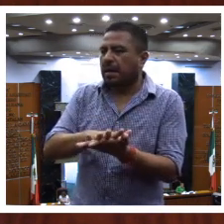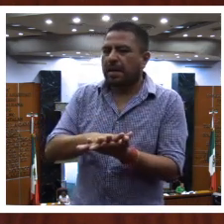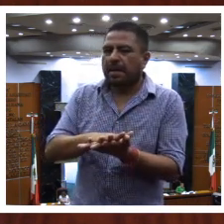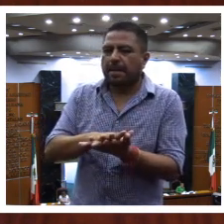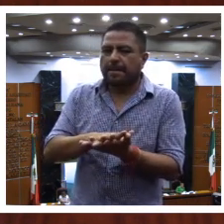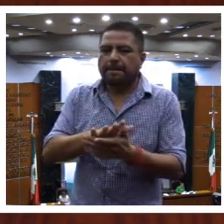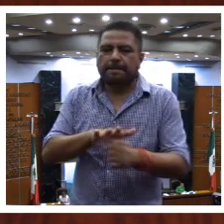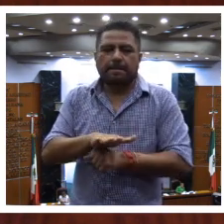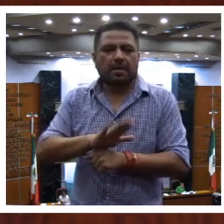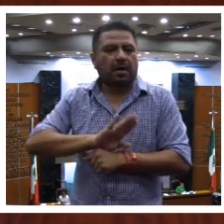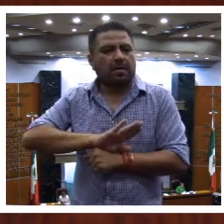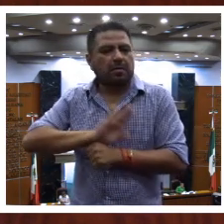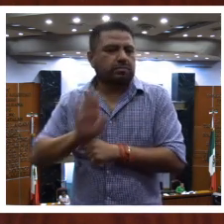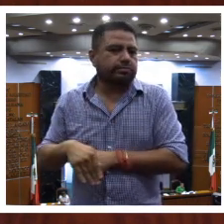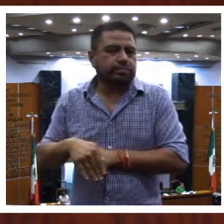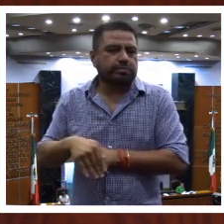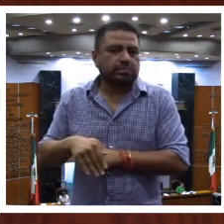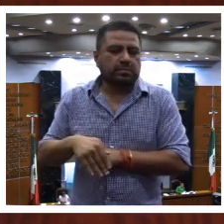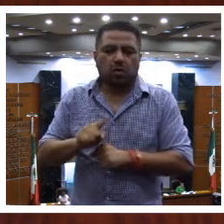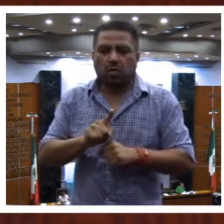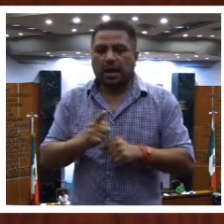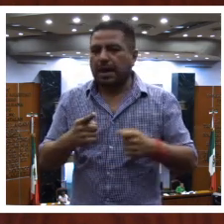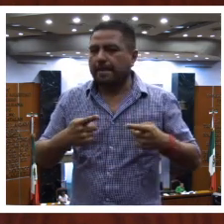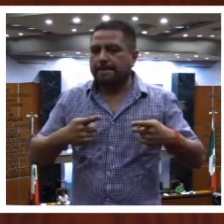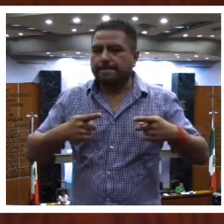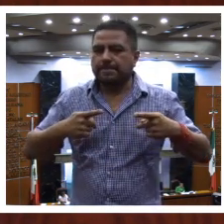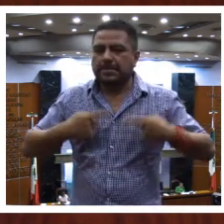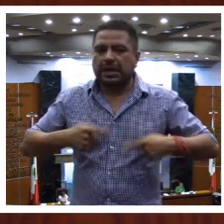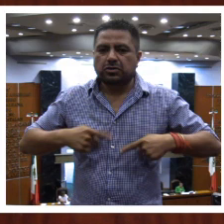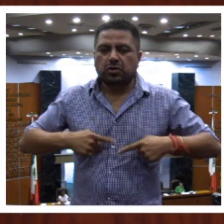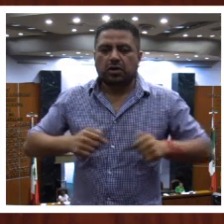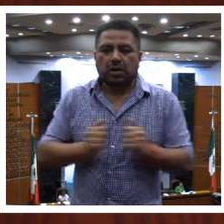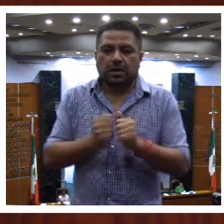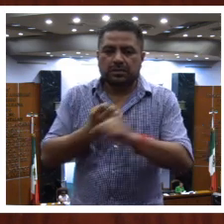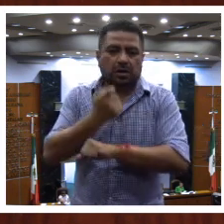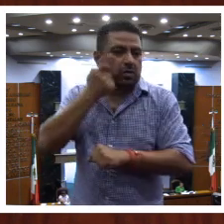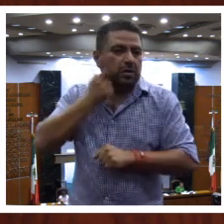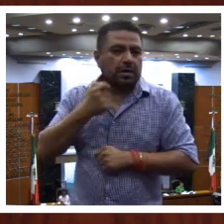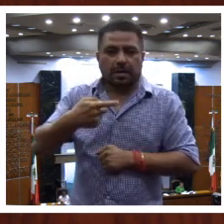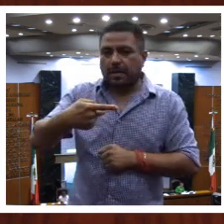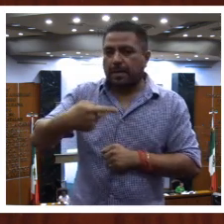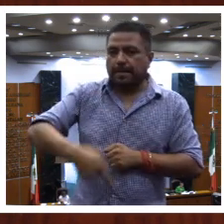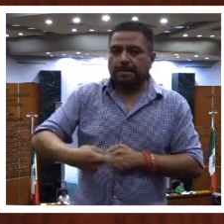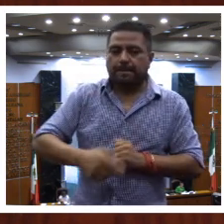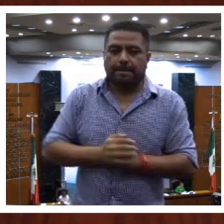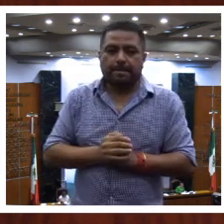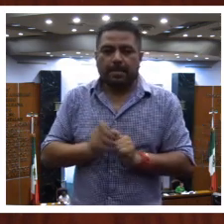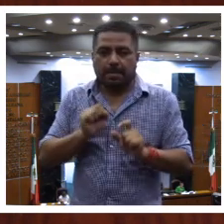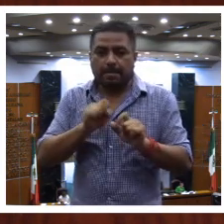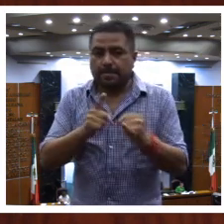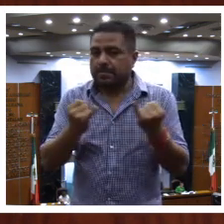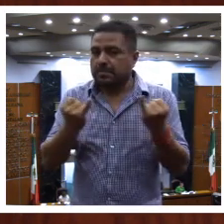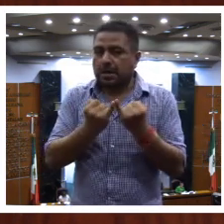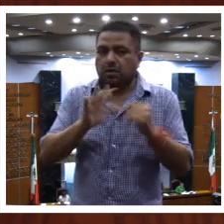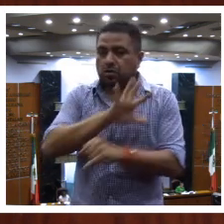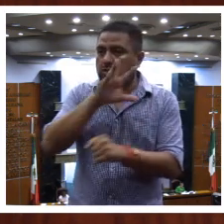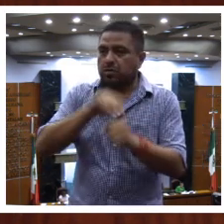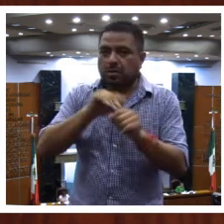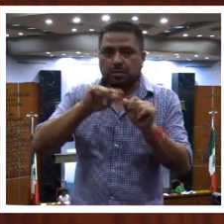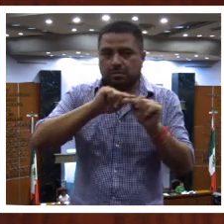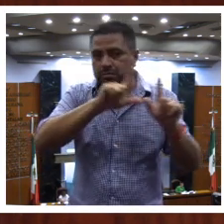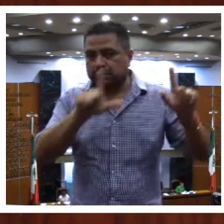el fallecimiento de una persona en el Estado de Guerrero, al igual que en todo México.